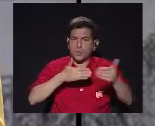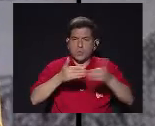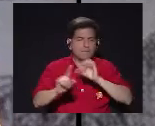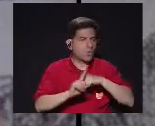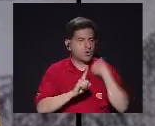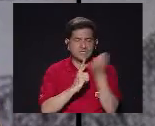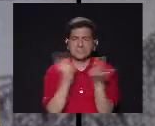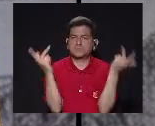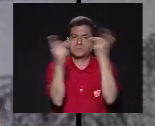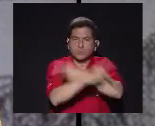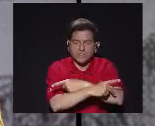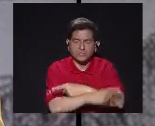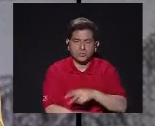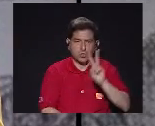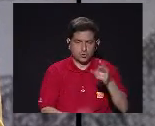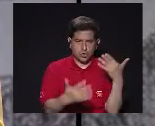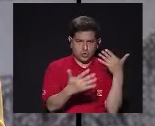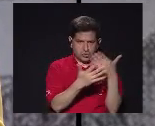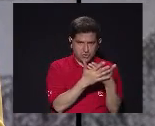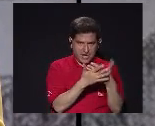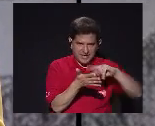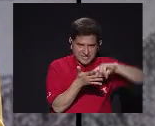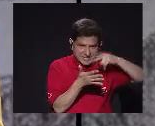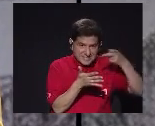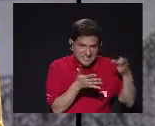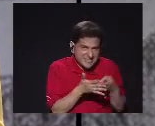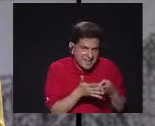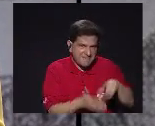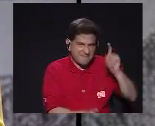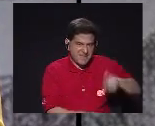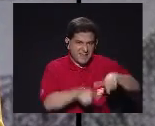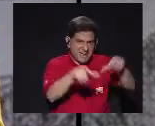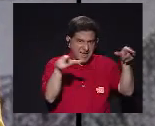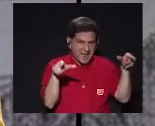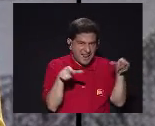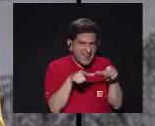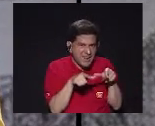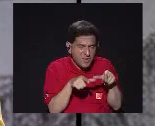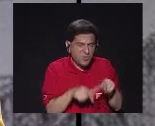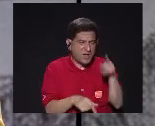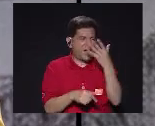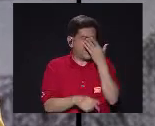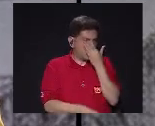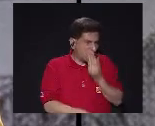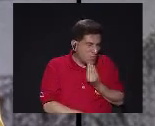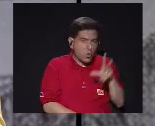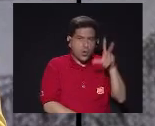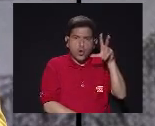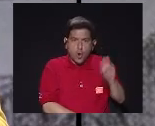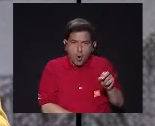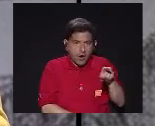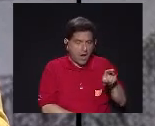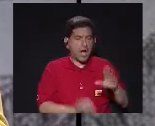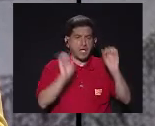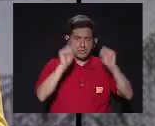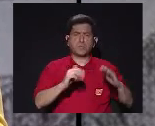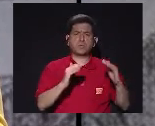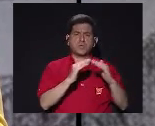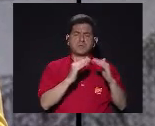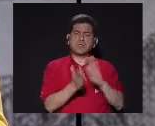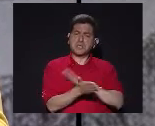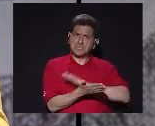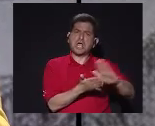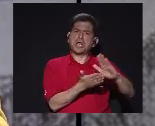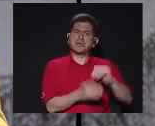las peores condiciones Dos La cárcel No tiene que ser Necesariamente Un lugar Al que se llegue a sufrir Ahí se puede vivir En